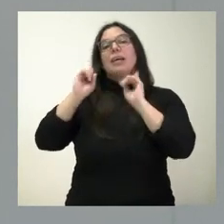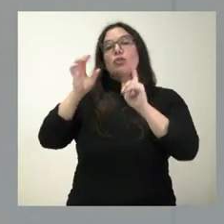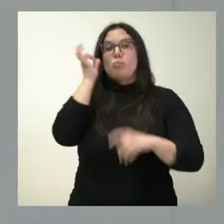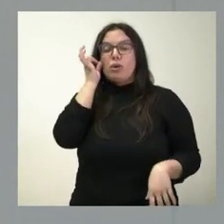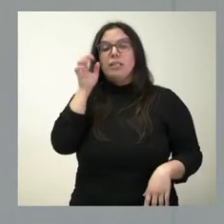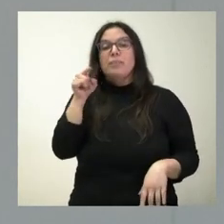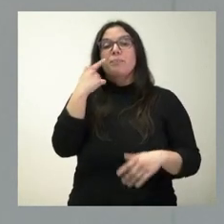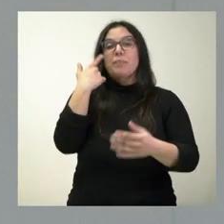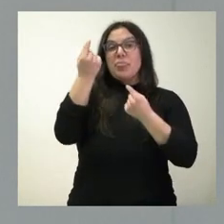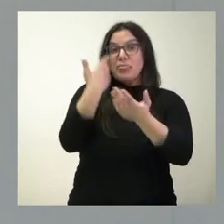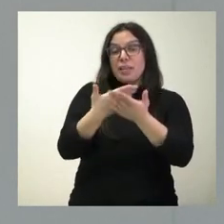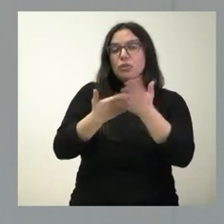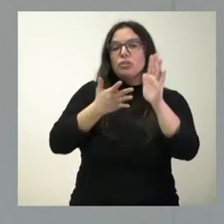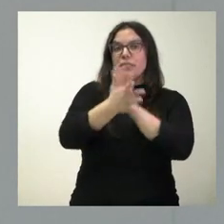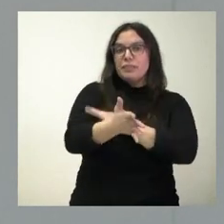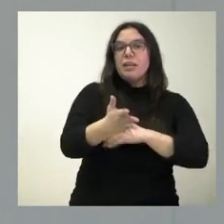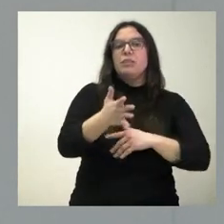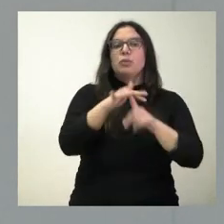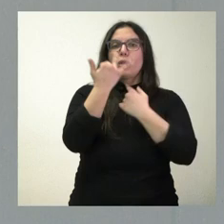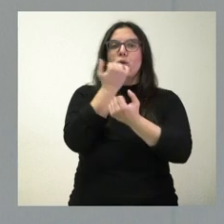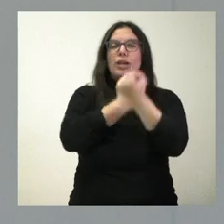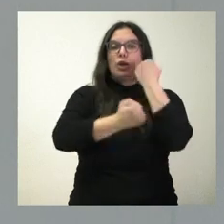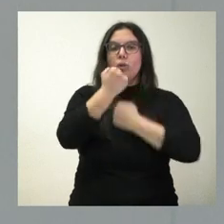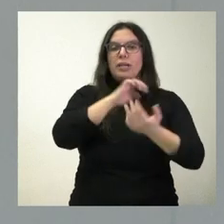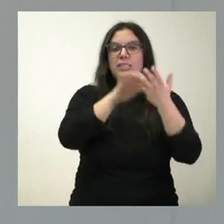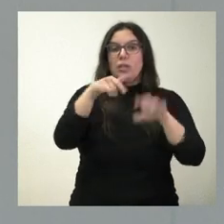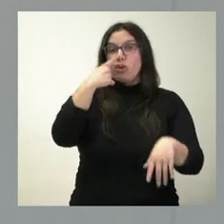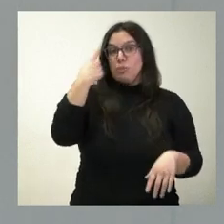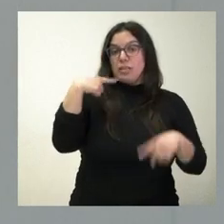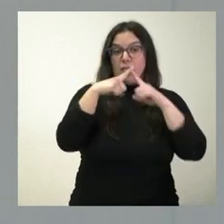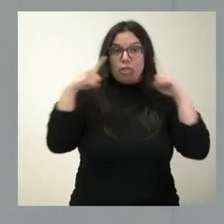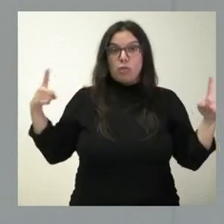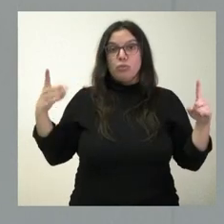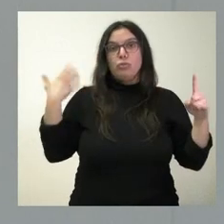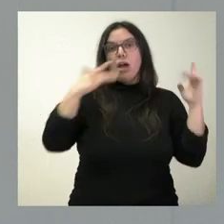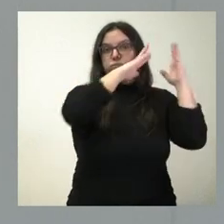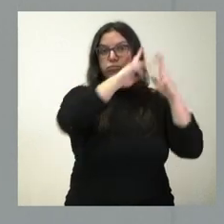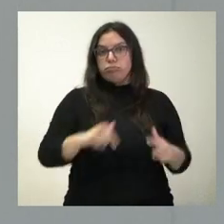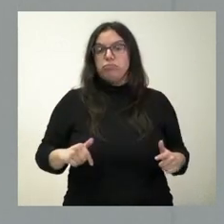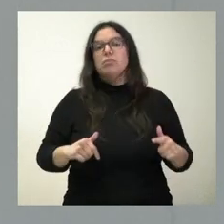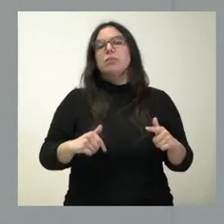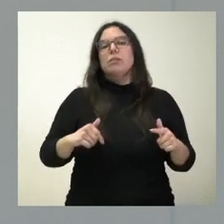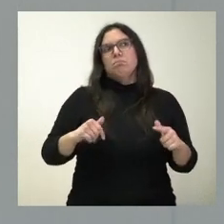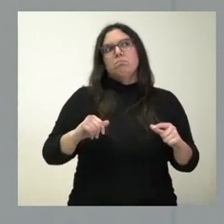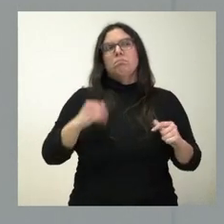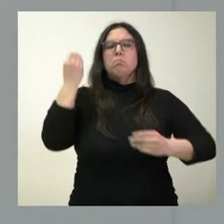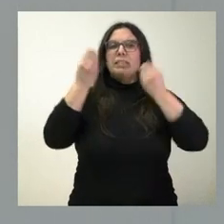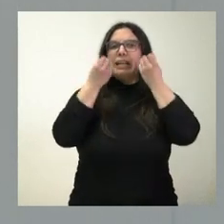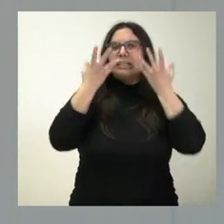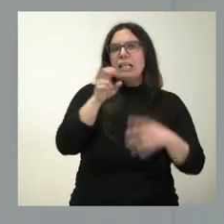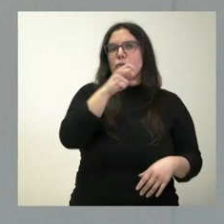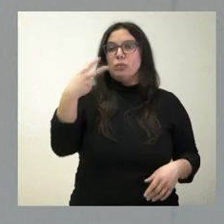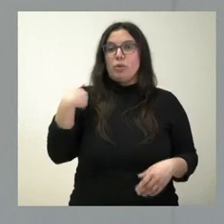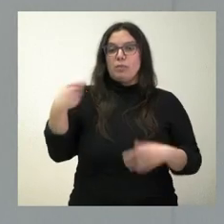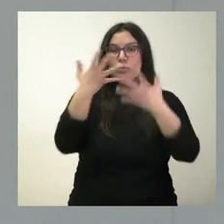certifica la situación económica de nuestra comunidad en el año 22. Al terminar el ejercicio se puede hacer ya un primer balance, que es el que ustedes tienen